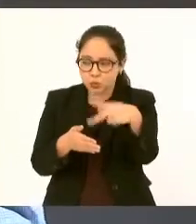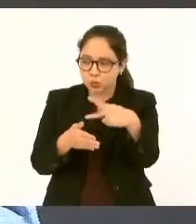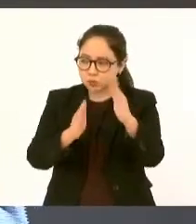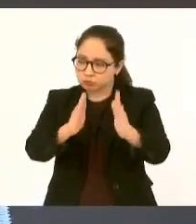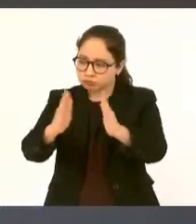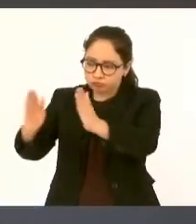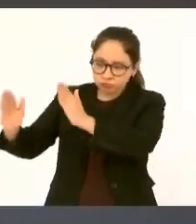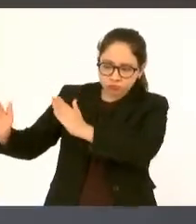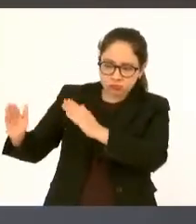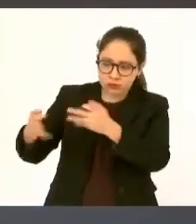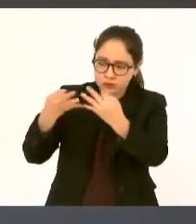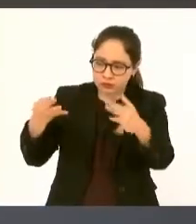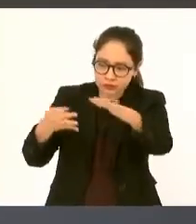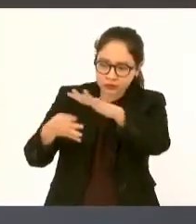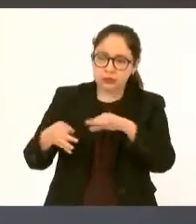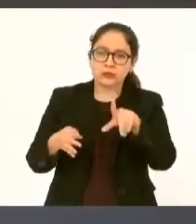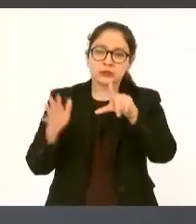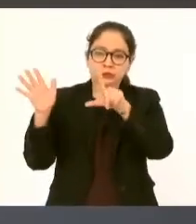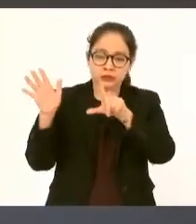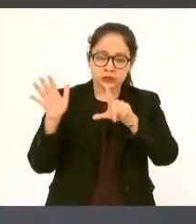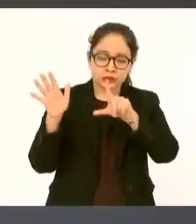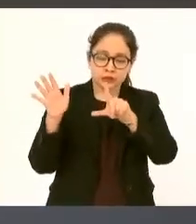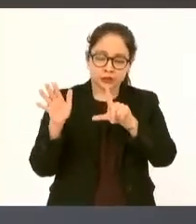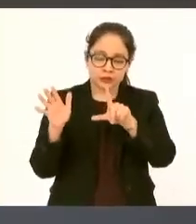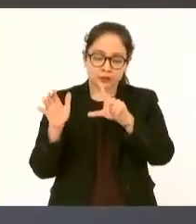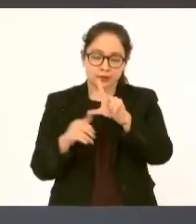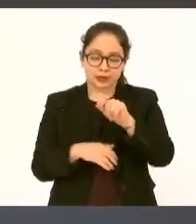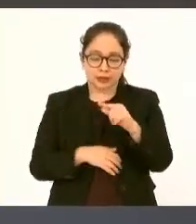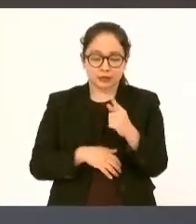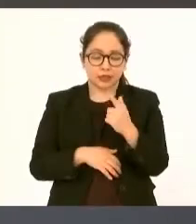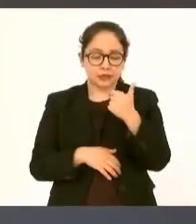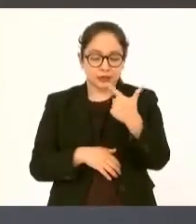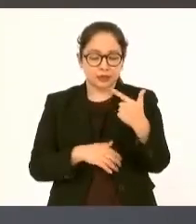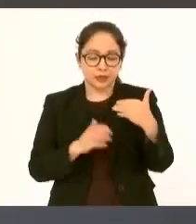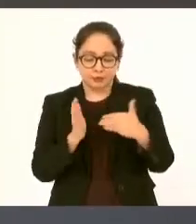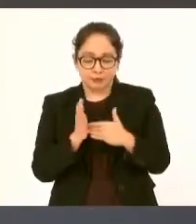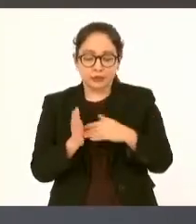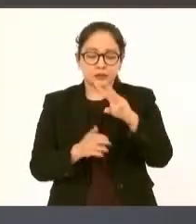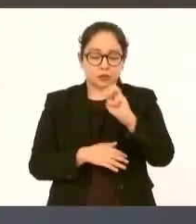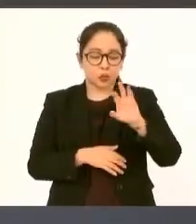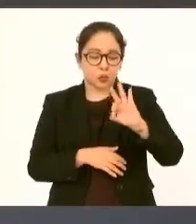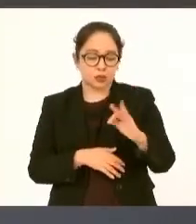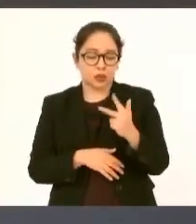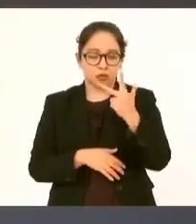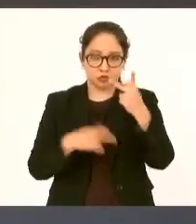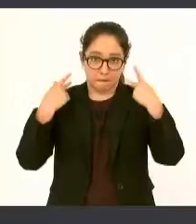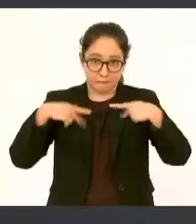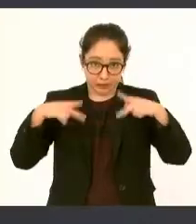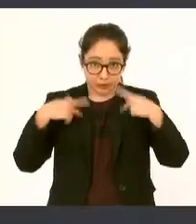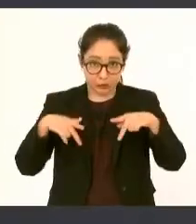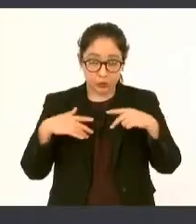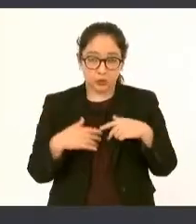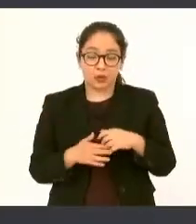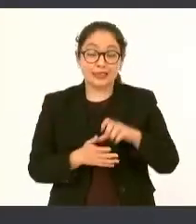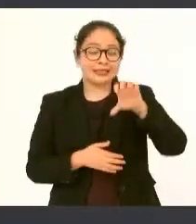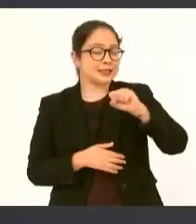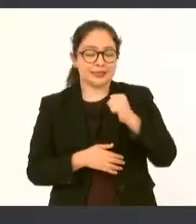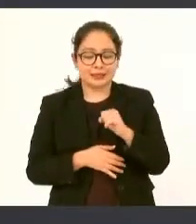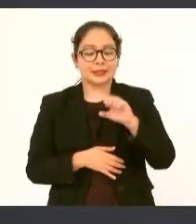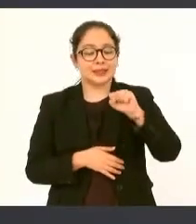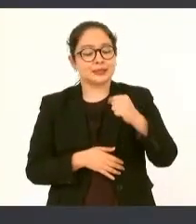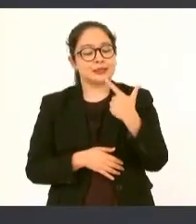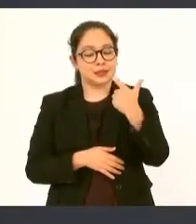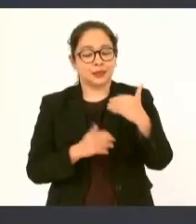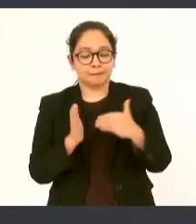mil 348 campesinos 67 mil